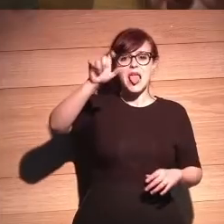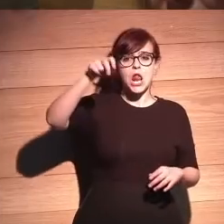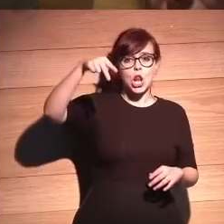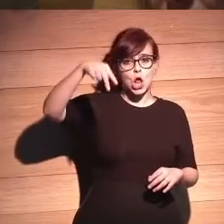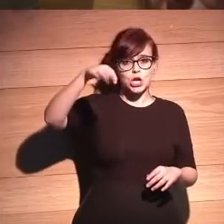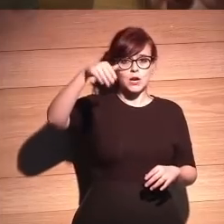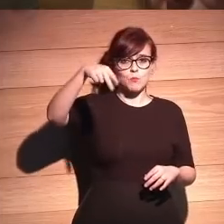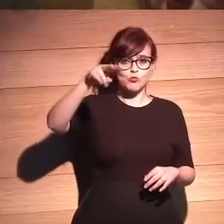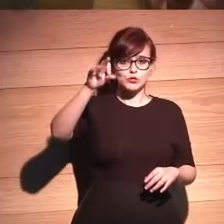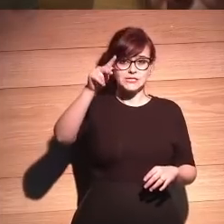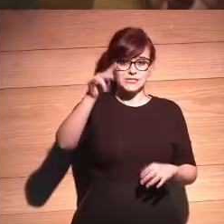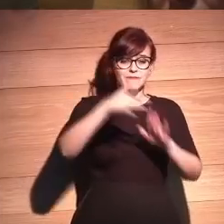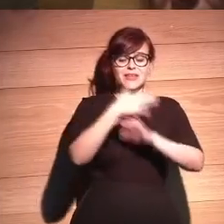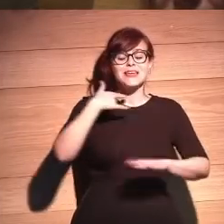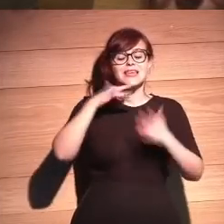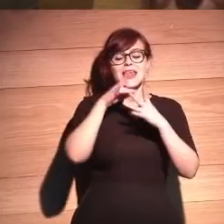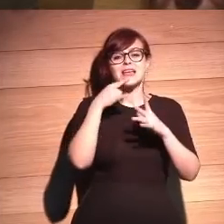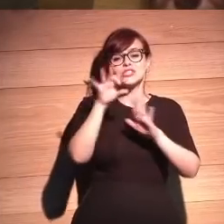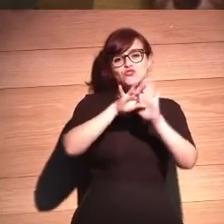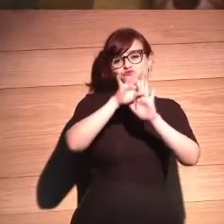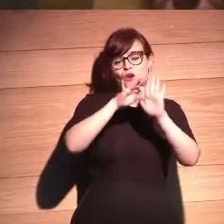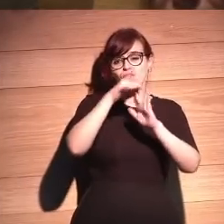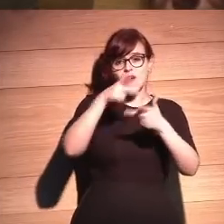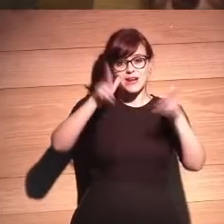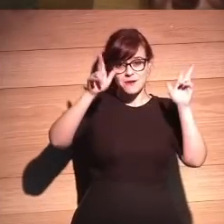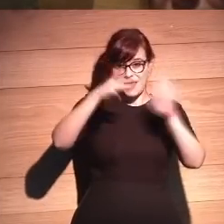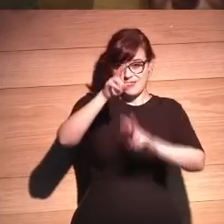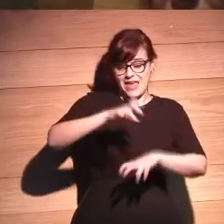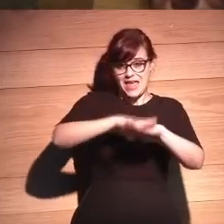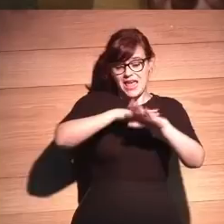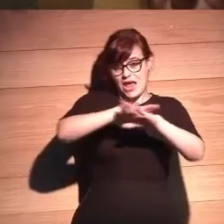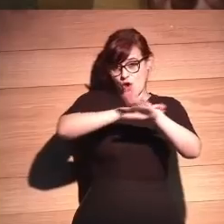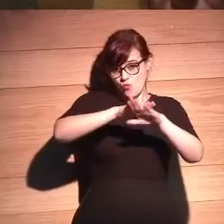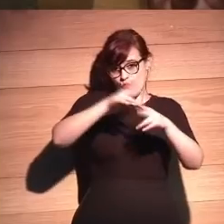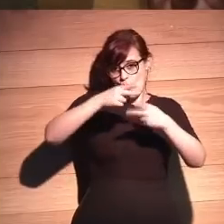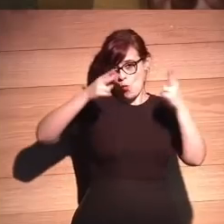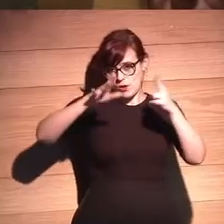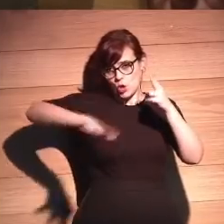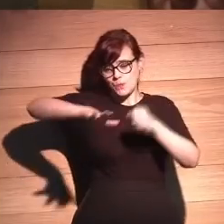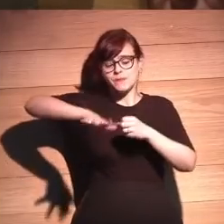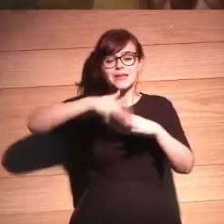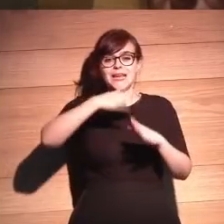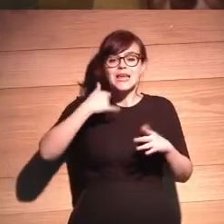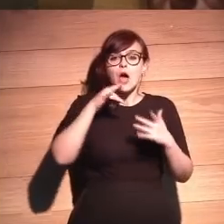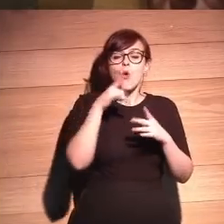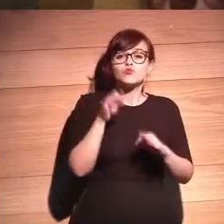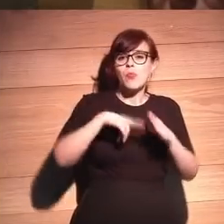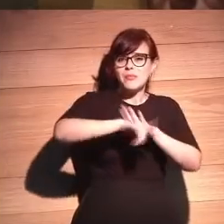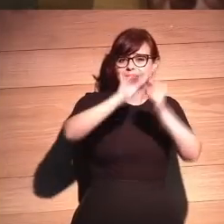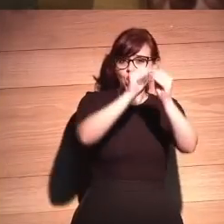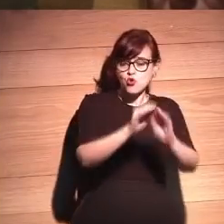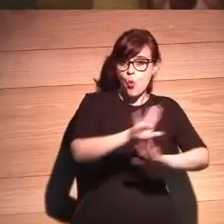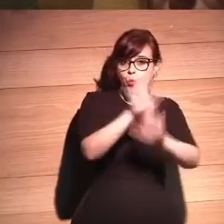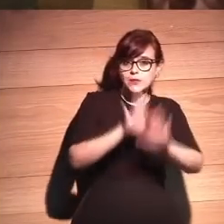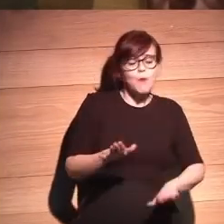cuya misión es hacer software libre de inteligencia artificial que lo abren al público decidió que su último desarrollo